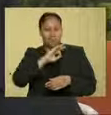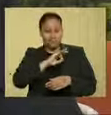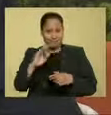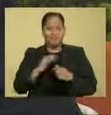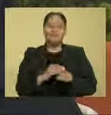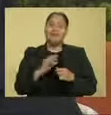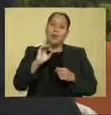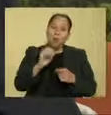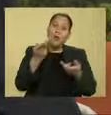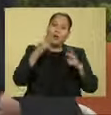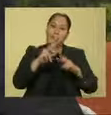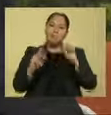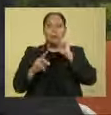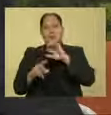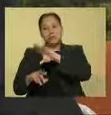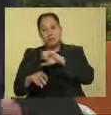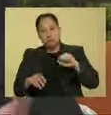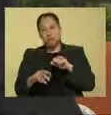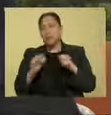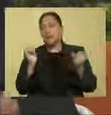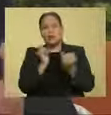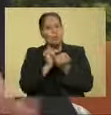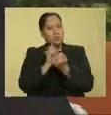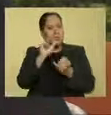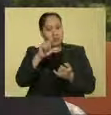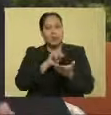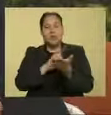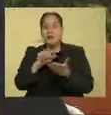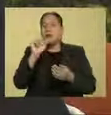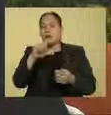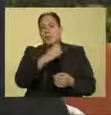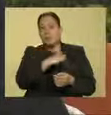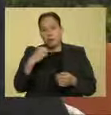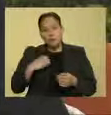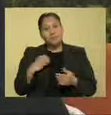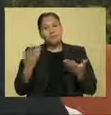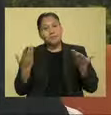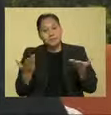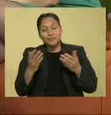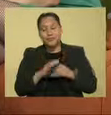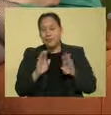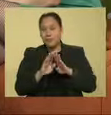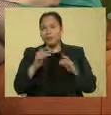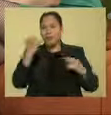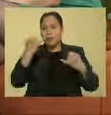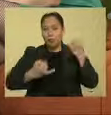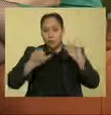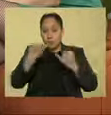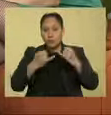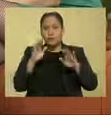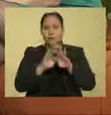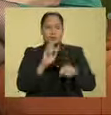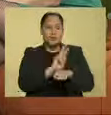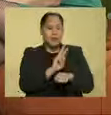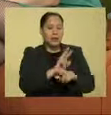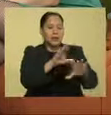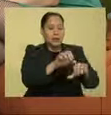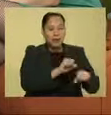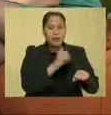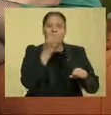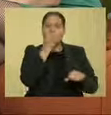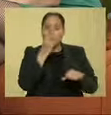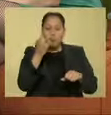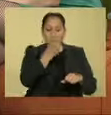así sucesivamente. ¿Mismos derechos? Los mismos derechos. Y por lo mismo, todos los juicios que tienen que ver con guardia y custodia, pensión